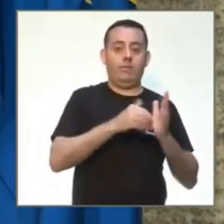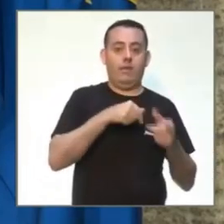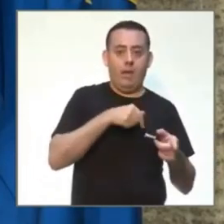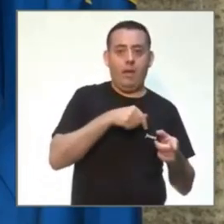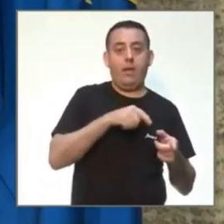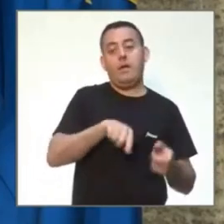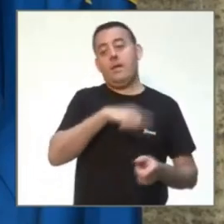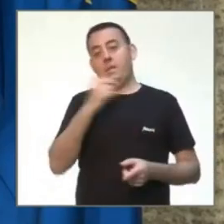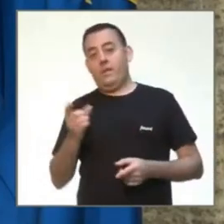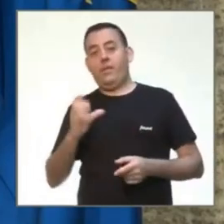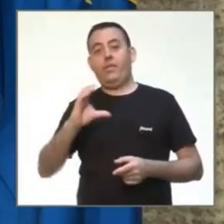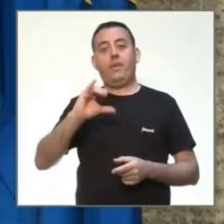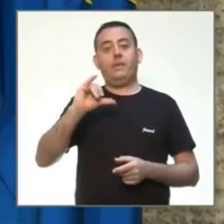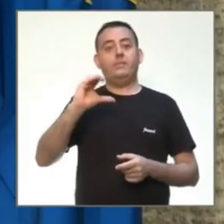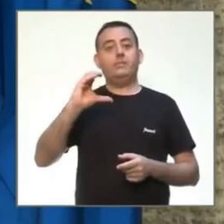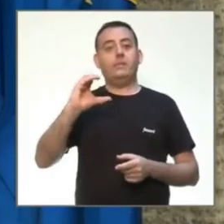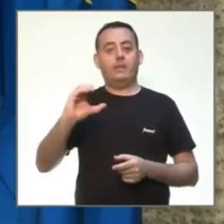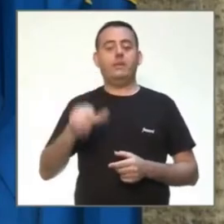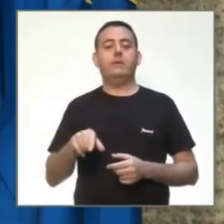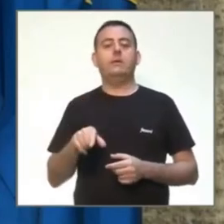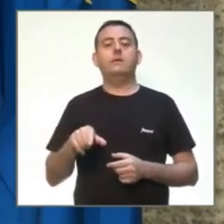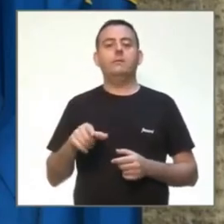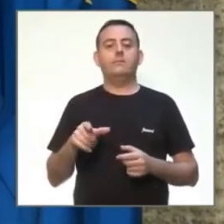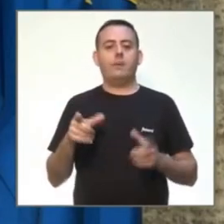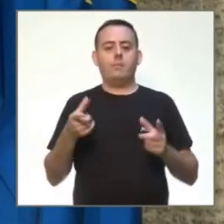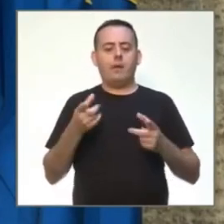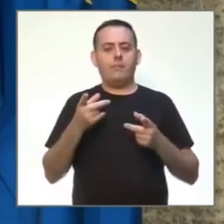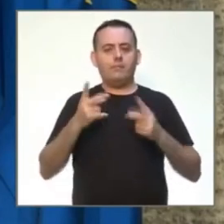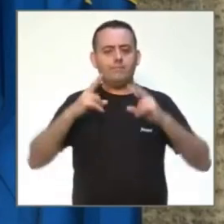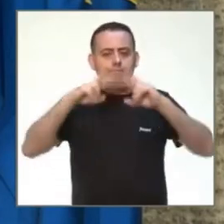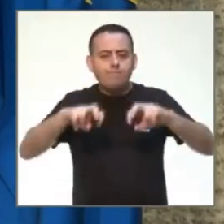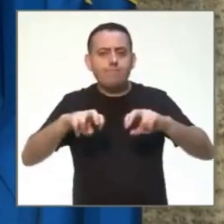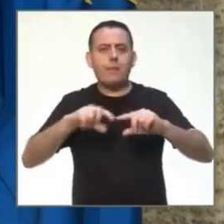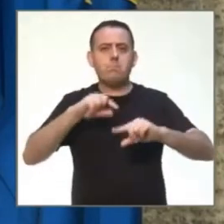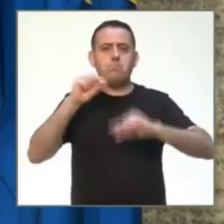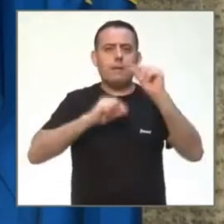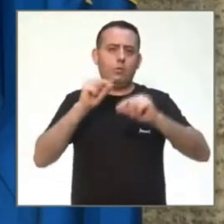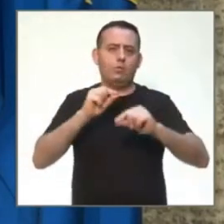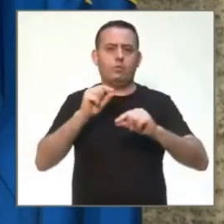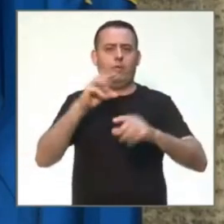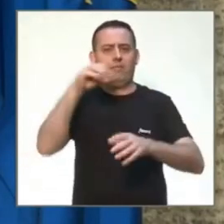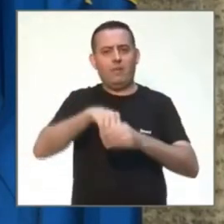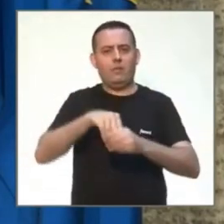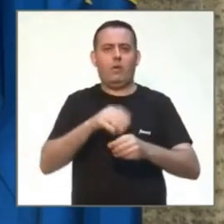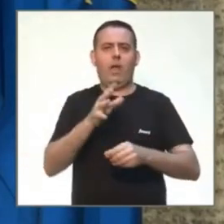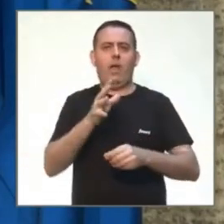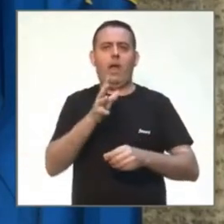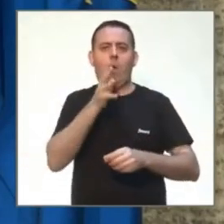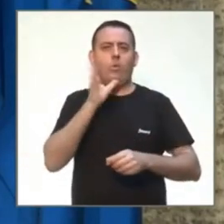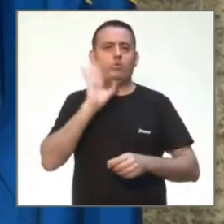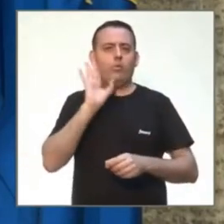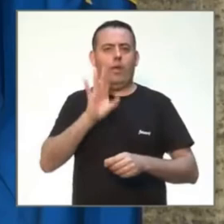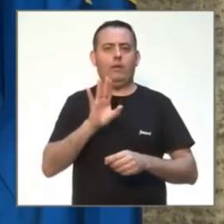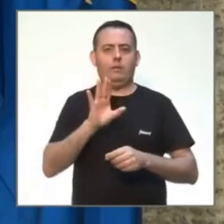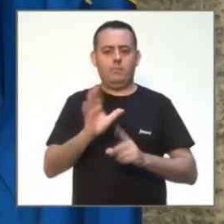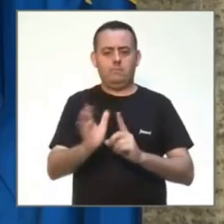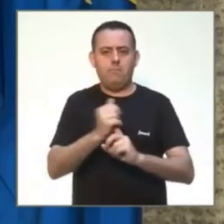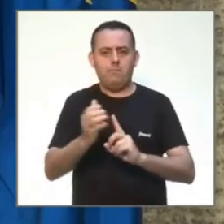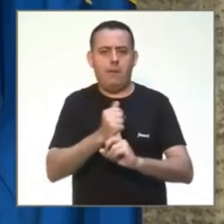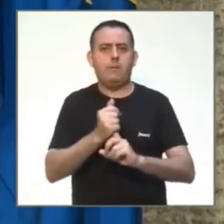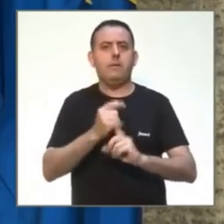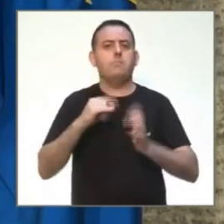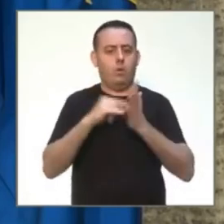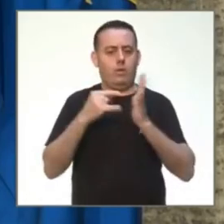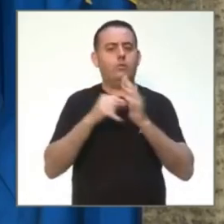con el CSIC, para la detección de distintos virus en aguas residuales. Toda esta investigación previa ha hecho posible